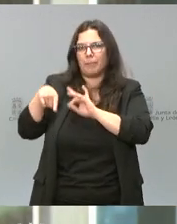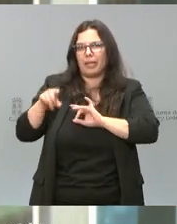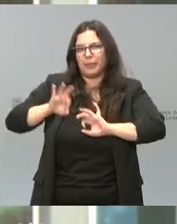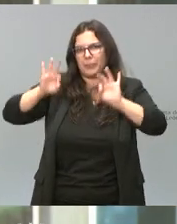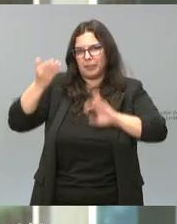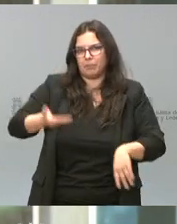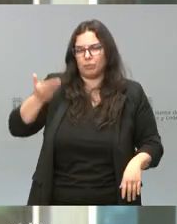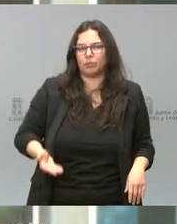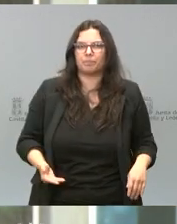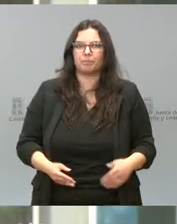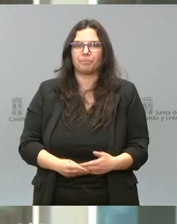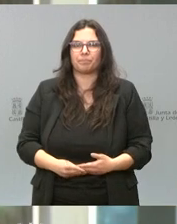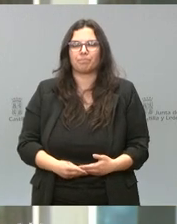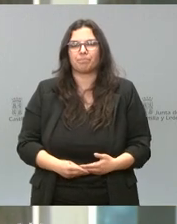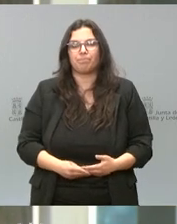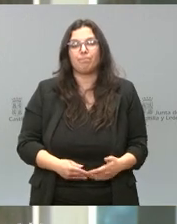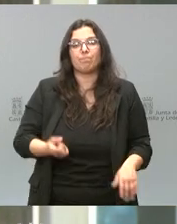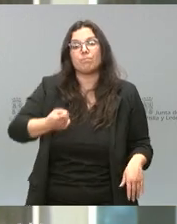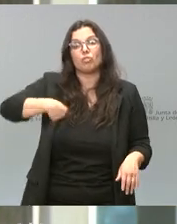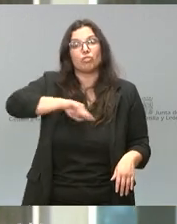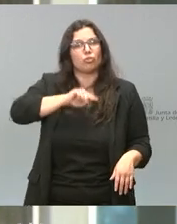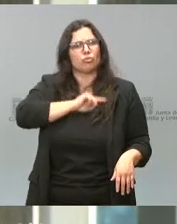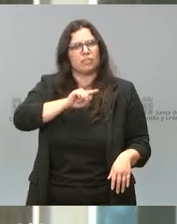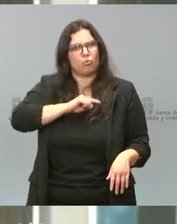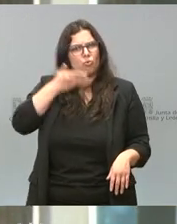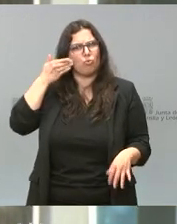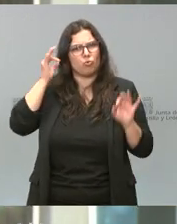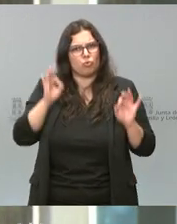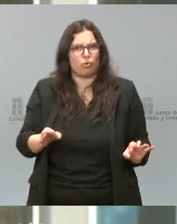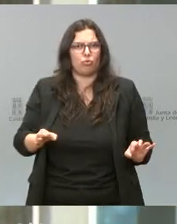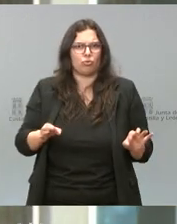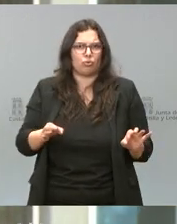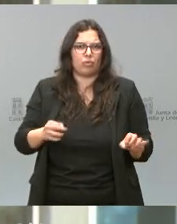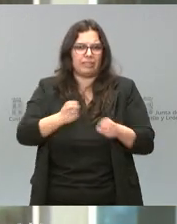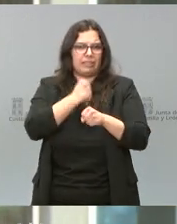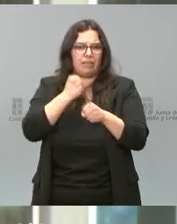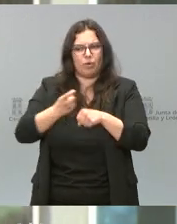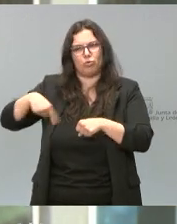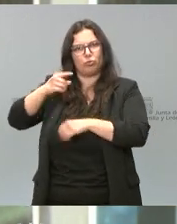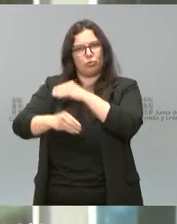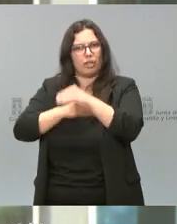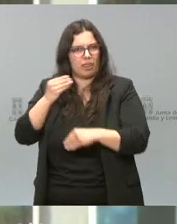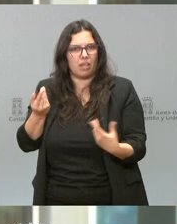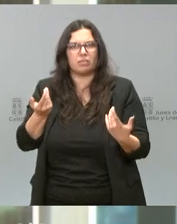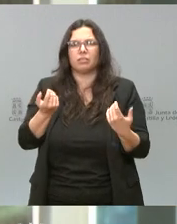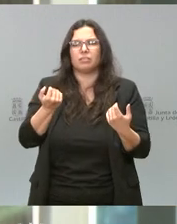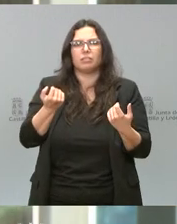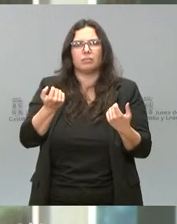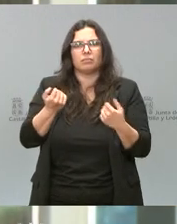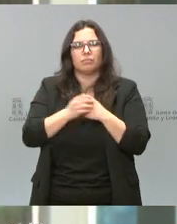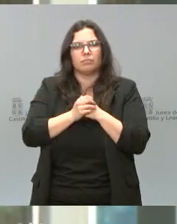relevante. Nosotros nos sentimos muy orgullosos de la labor que desarrolláis, del trabajo que